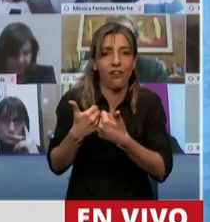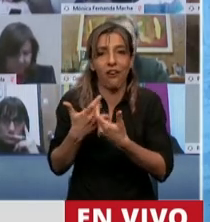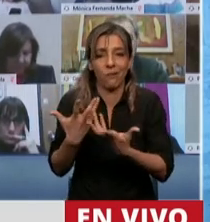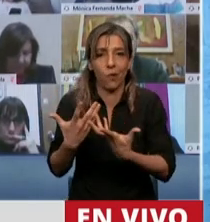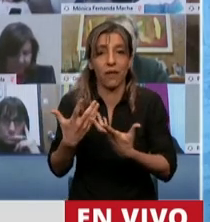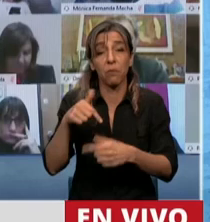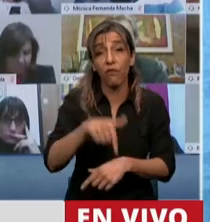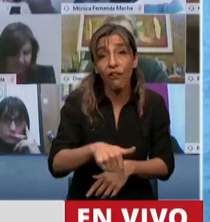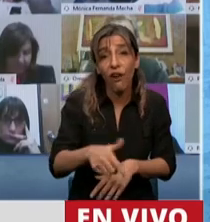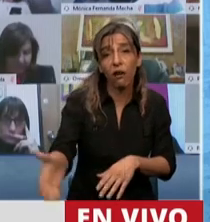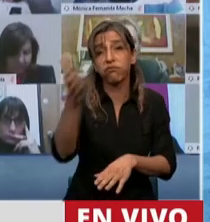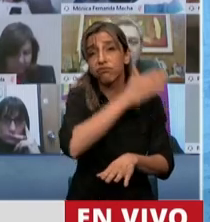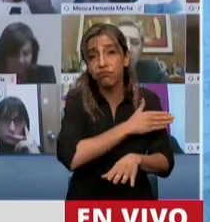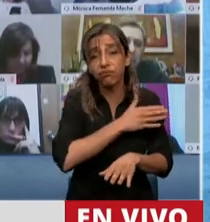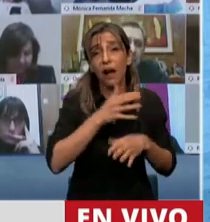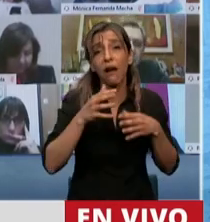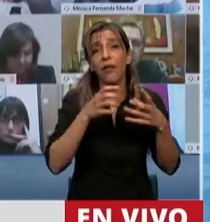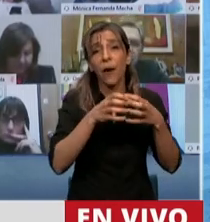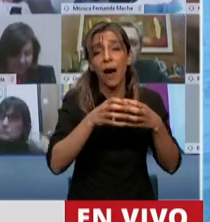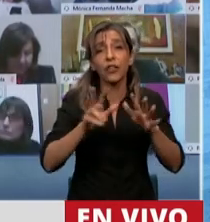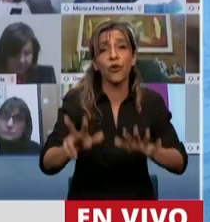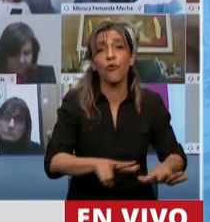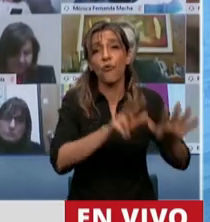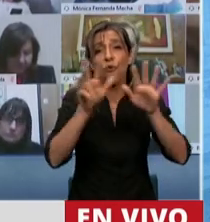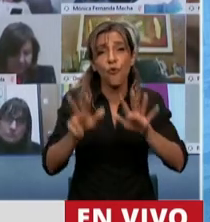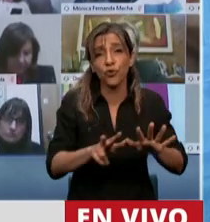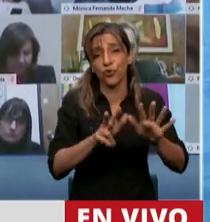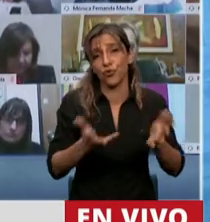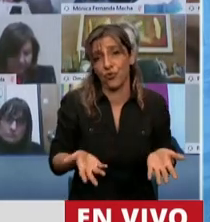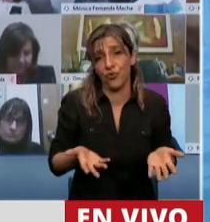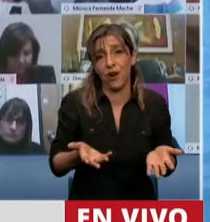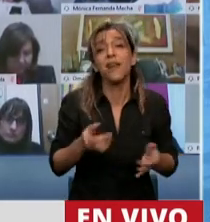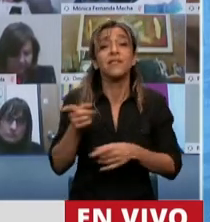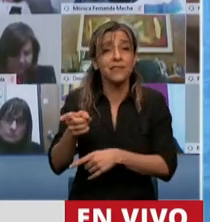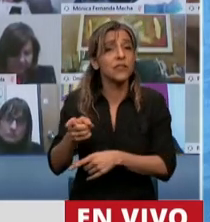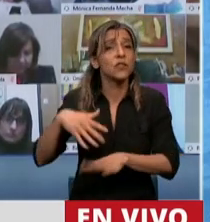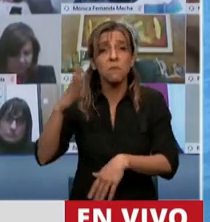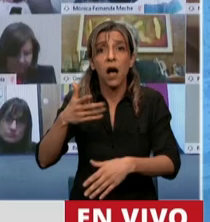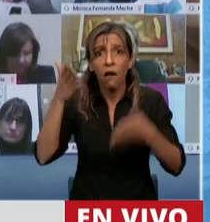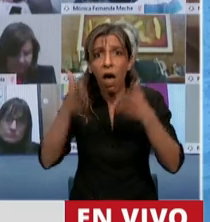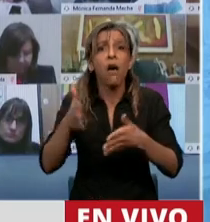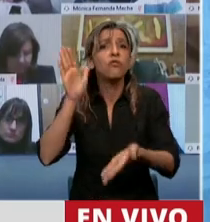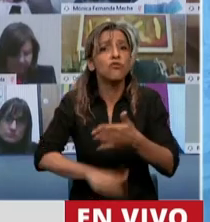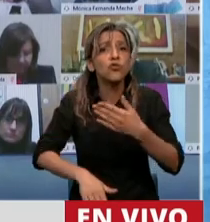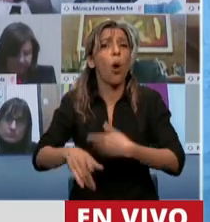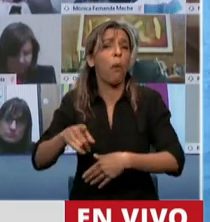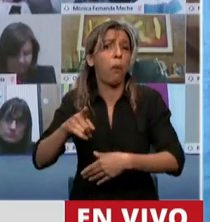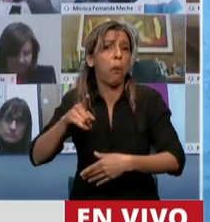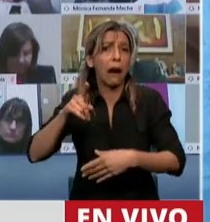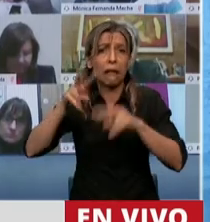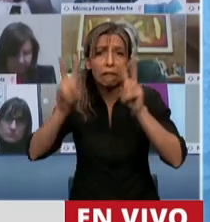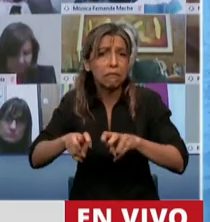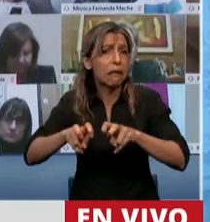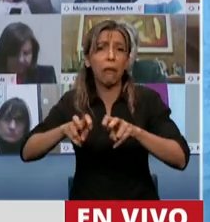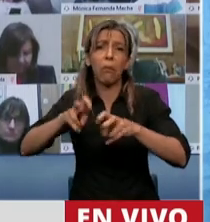diciendo que tenían miedo de que le metiéramos el debate de la reforma judicial y los únicos que trajeron el